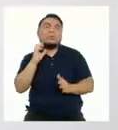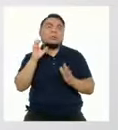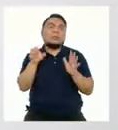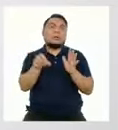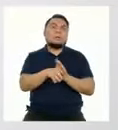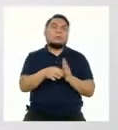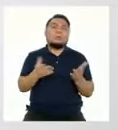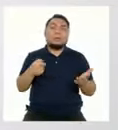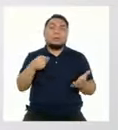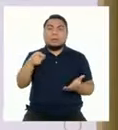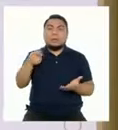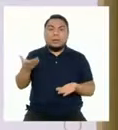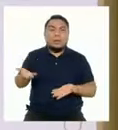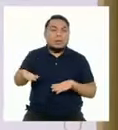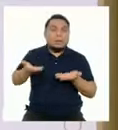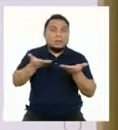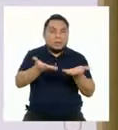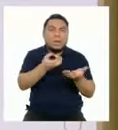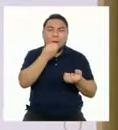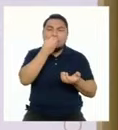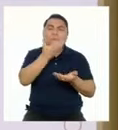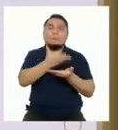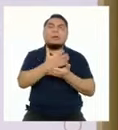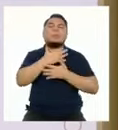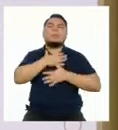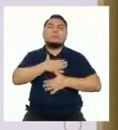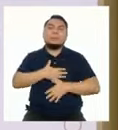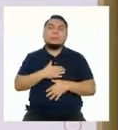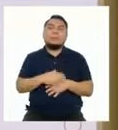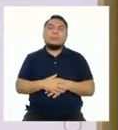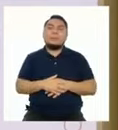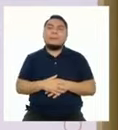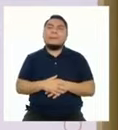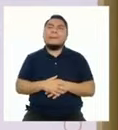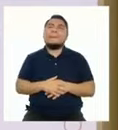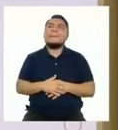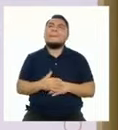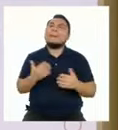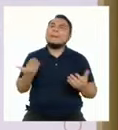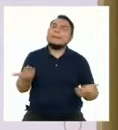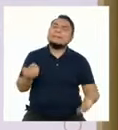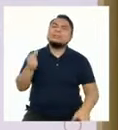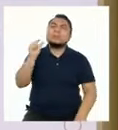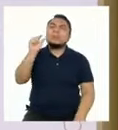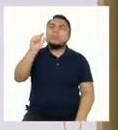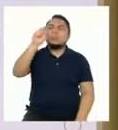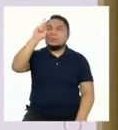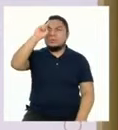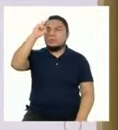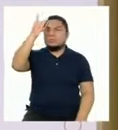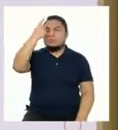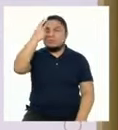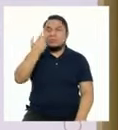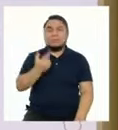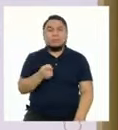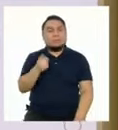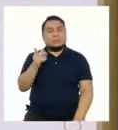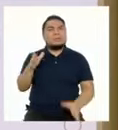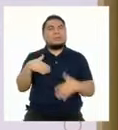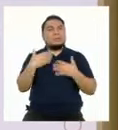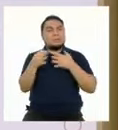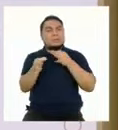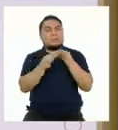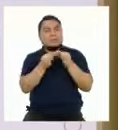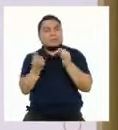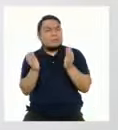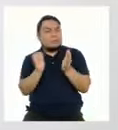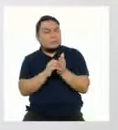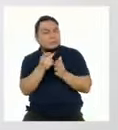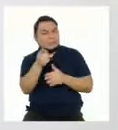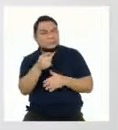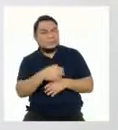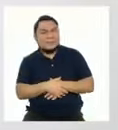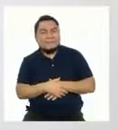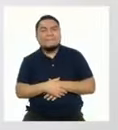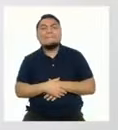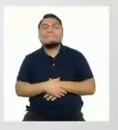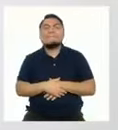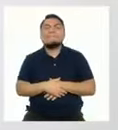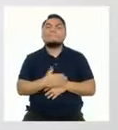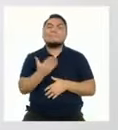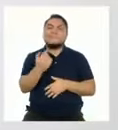apuesta para generar bienestar. Uy, la verdad sigo poco confundida. ¿Podría explicar un poquito más?